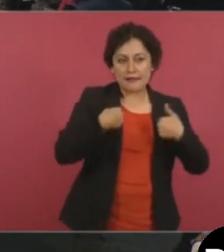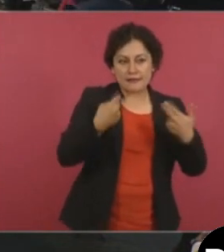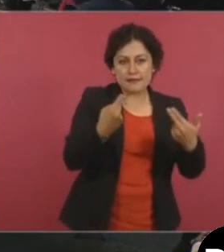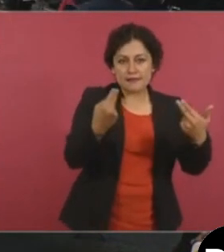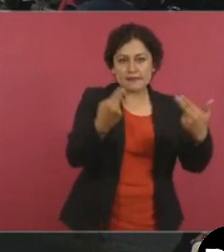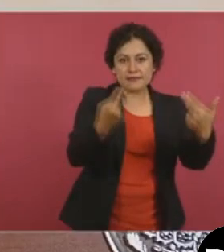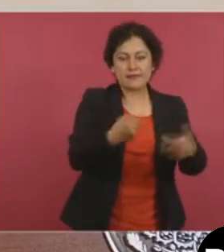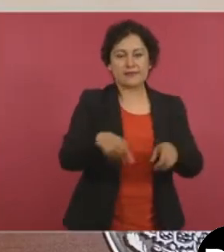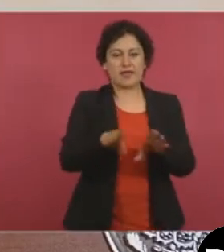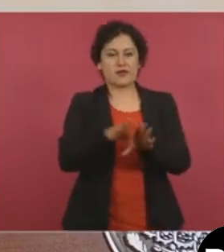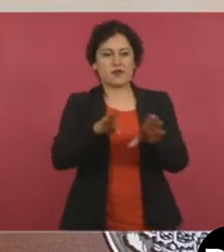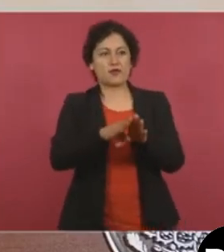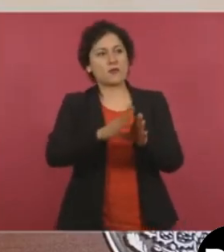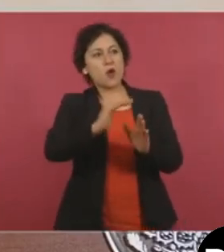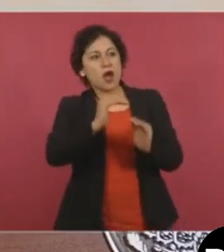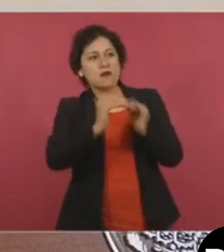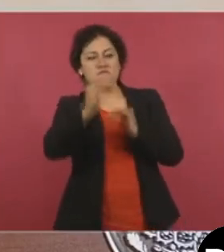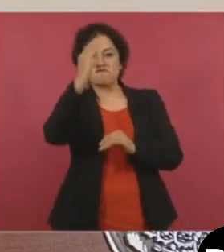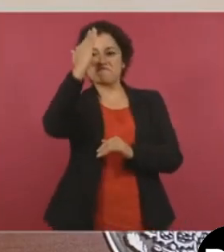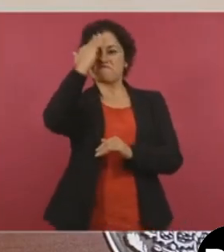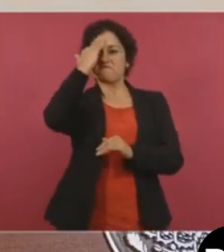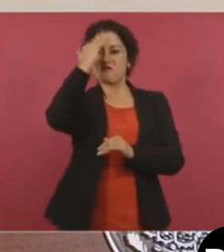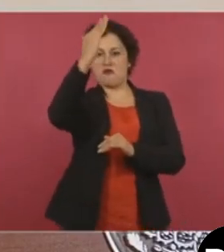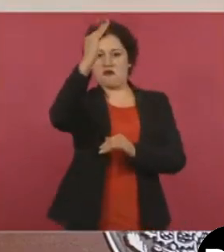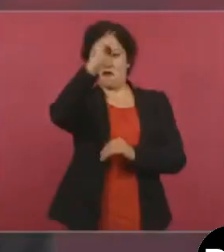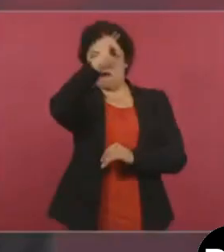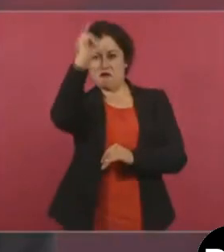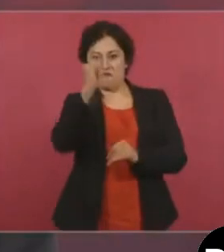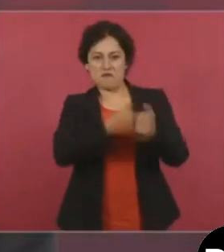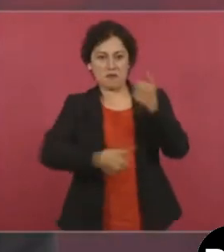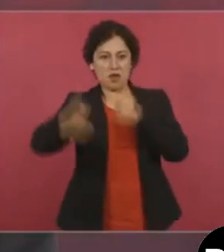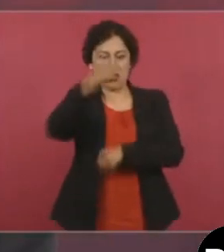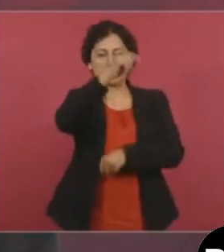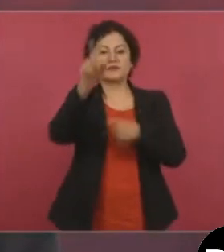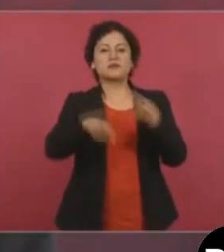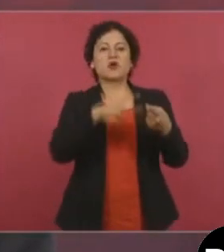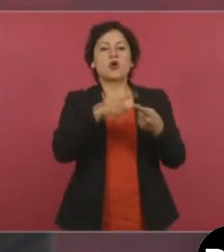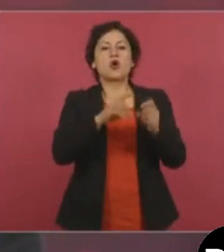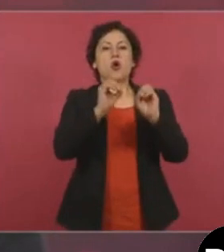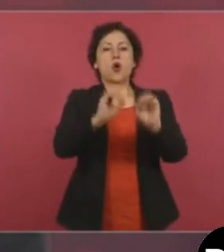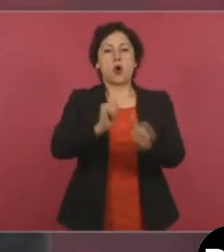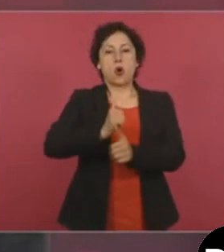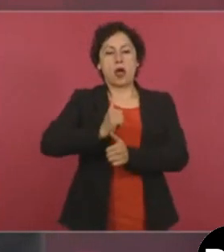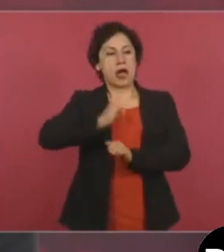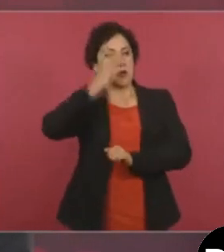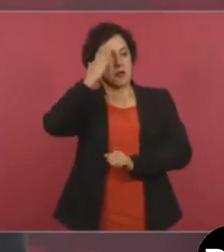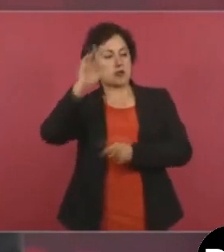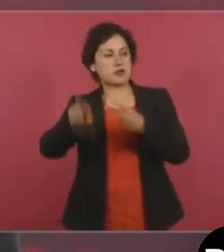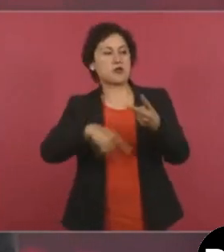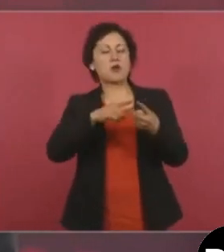ni caudillo, ni líder moral, ni mucho menos cacique,